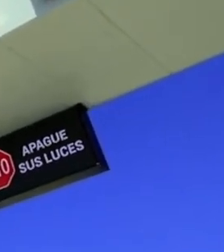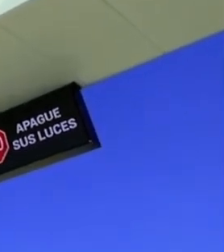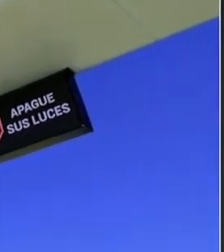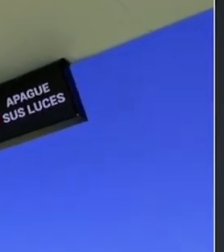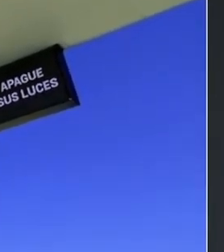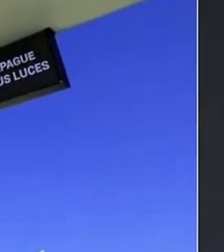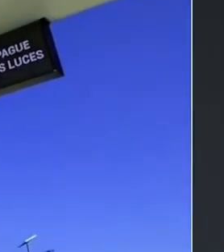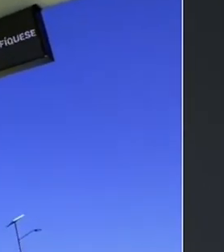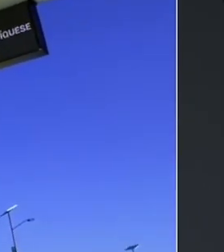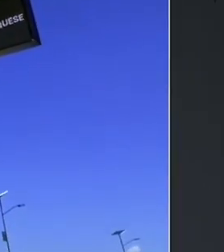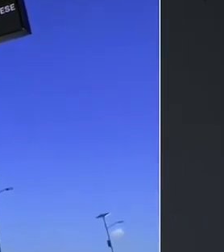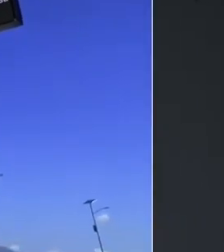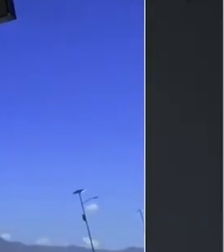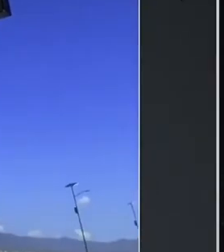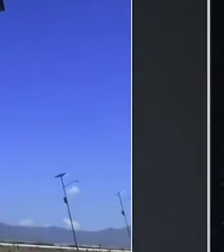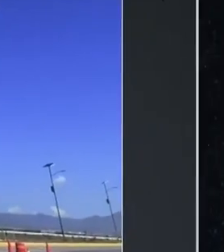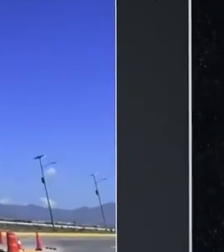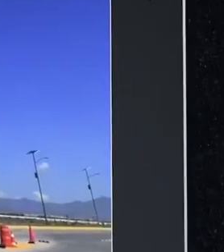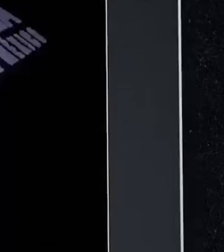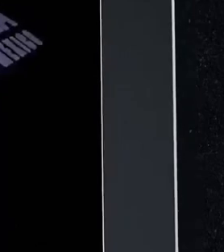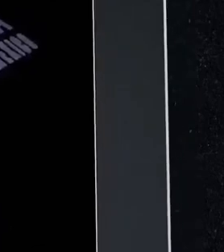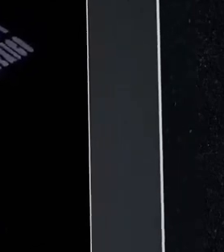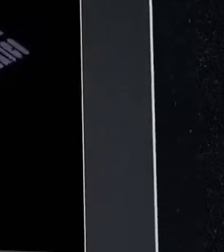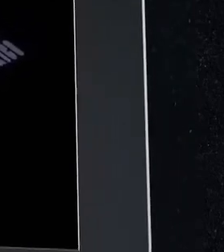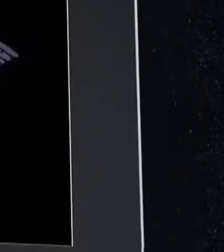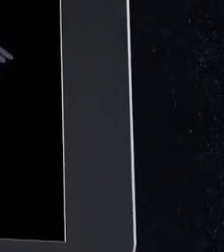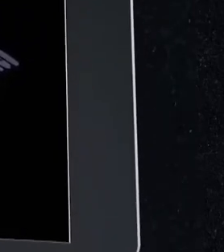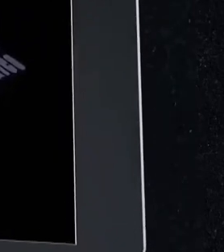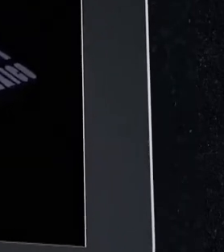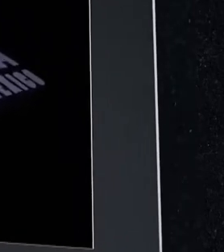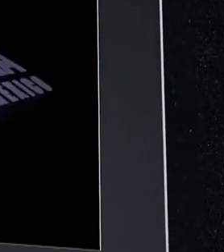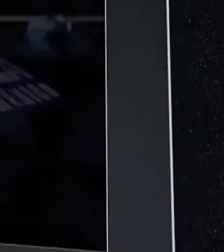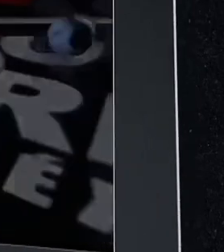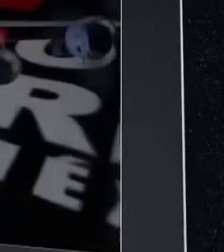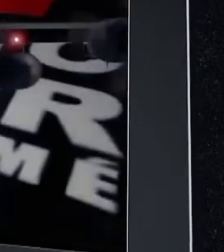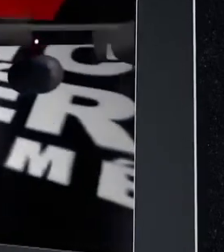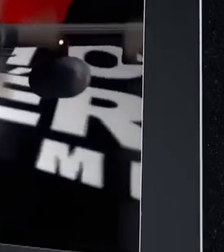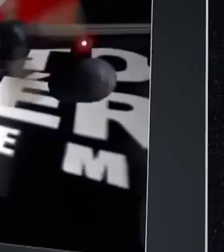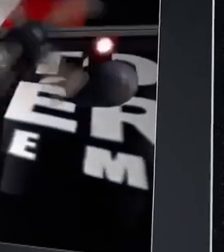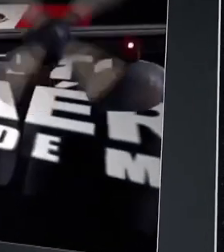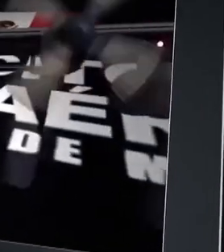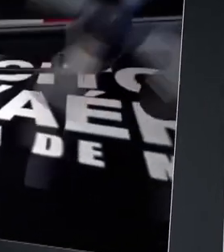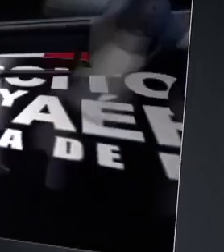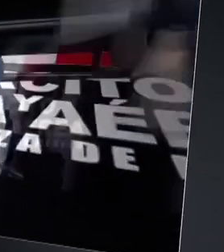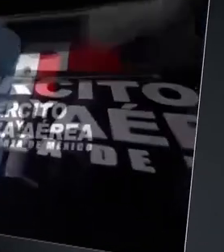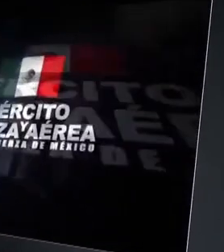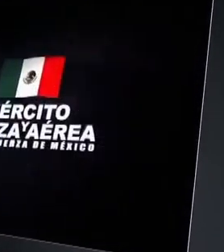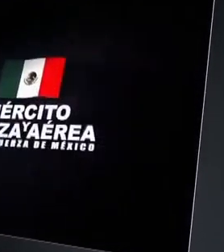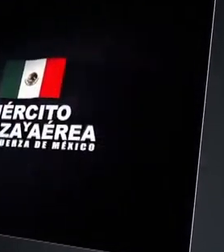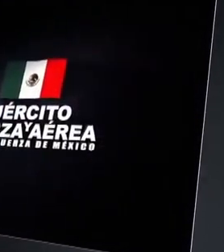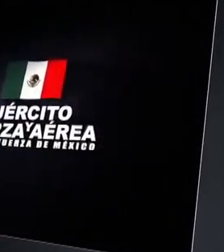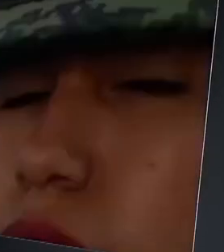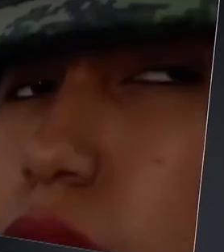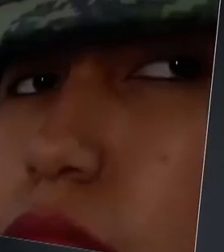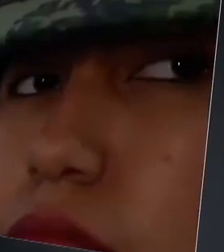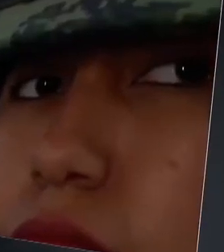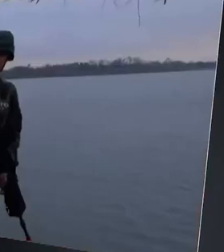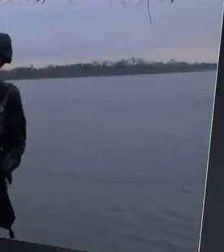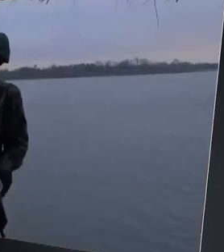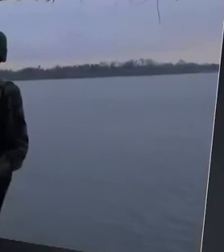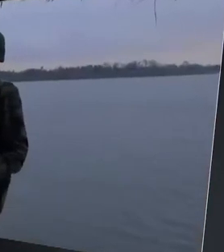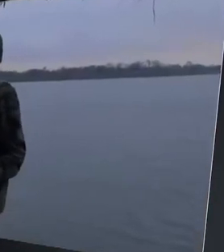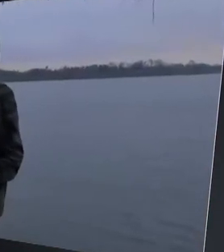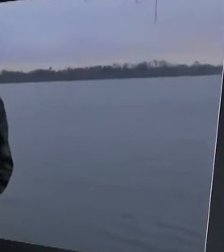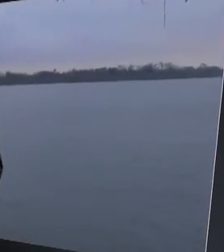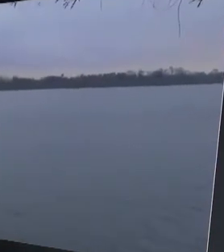La Ley Orgánica del Ejército y la Fuerza Aérea Mexicanos contemplan como segunda misión de estas instituciones armadas